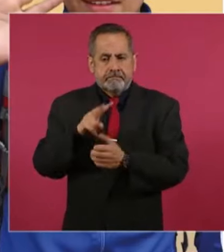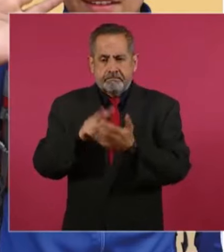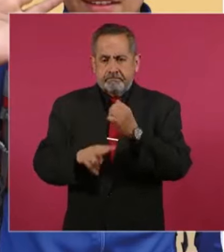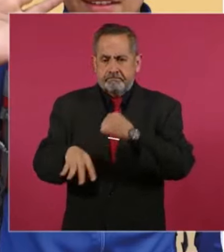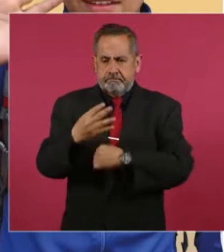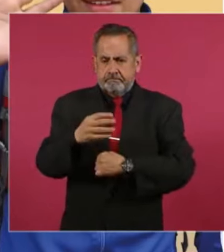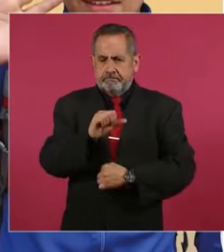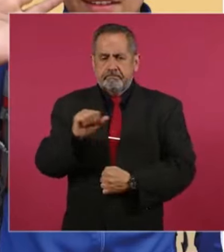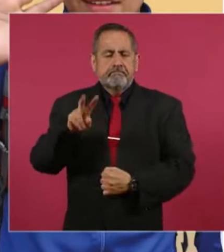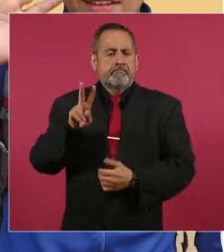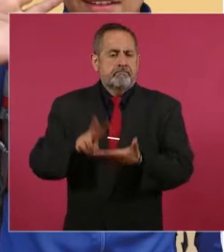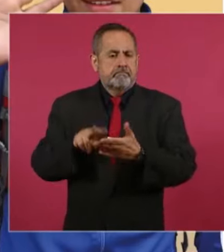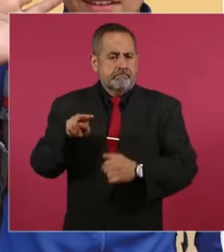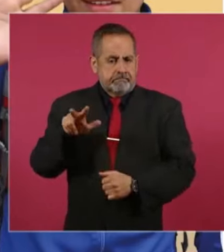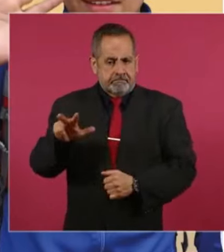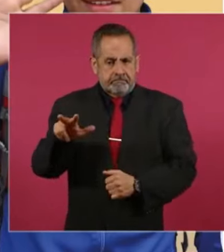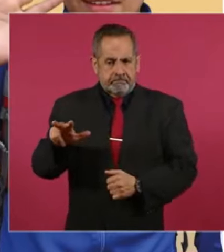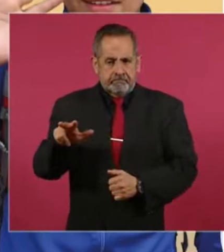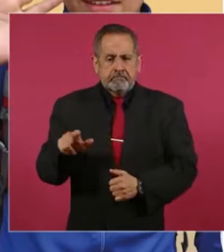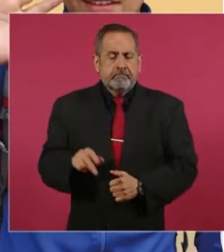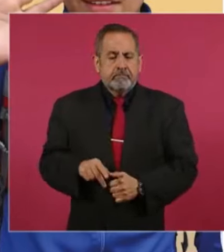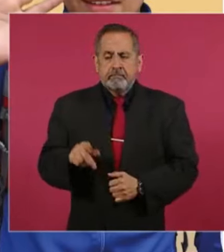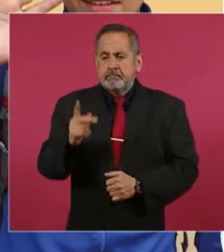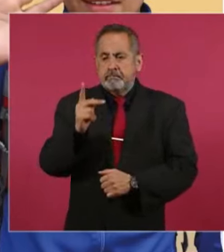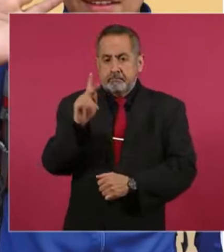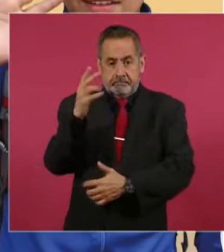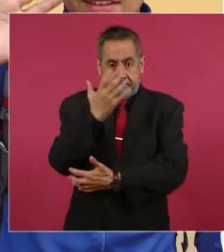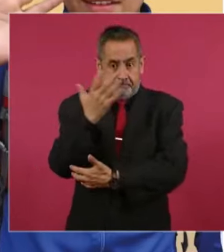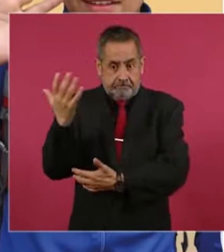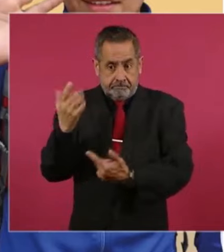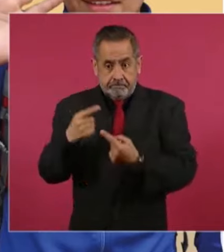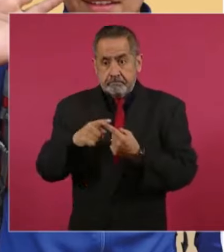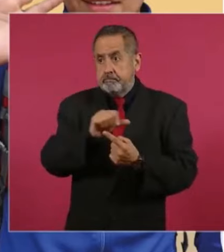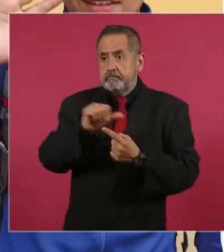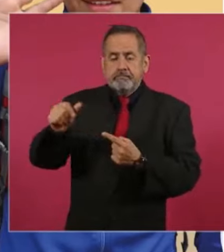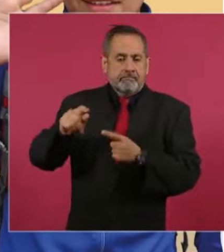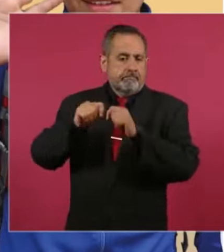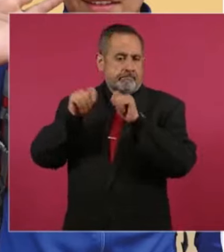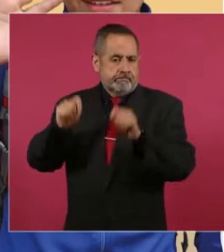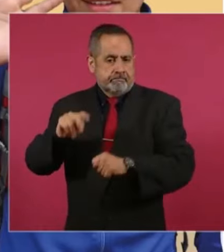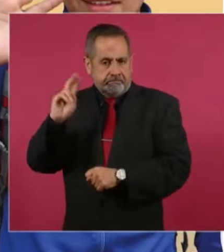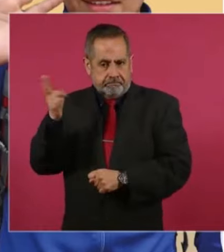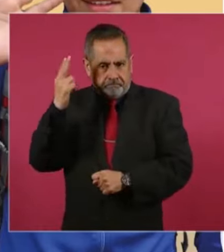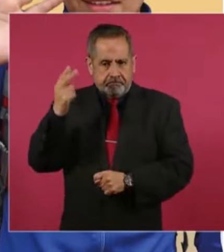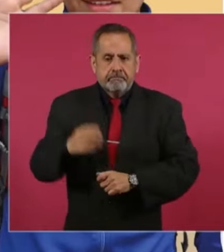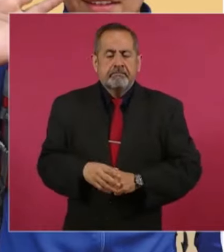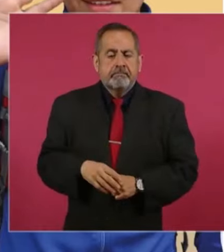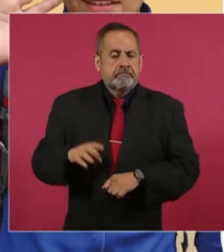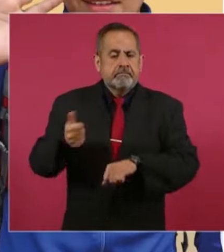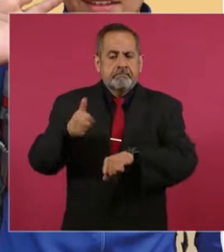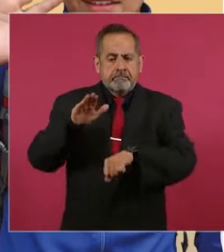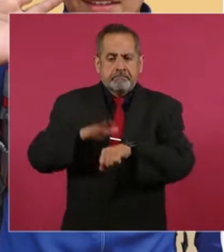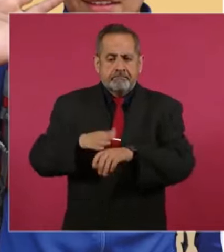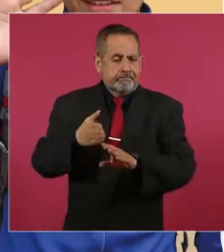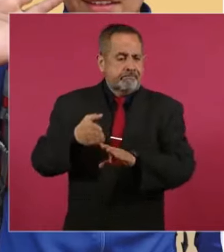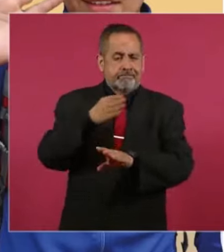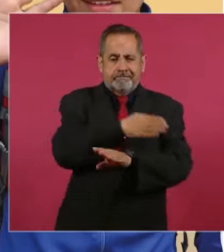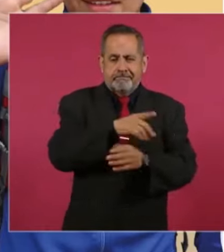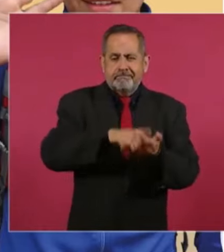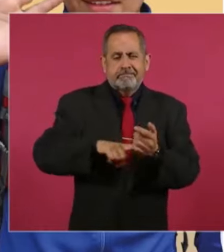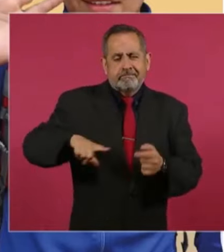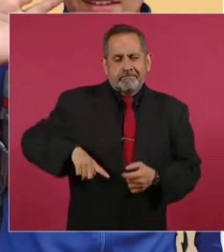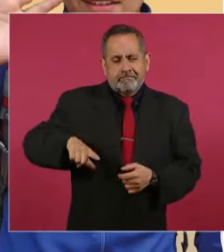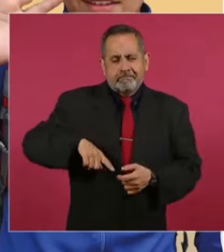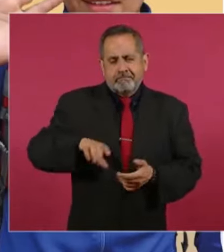al 2018, desde el preescolar hasta la licenciatura. En promedio, la administración pasada otorgaba